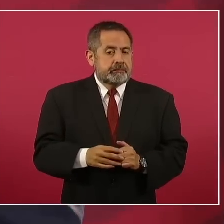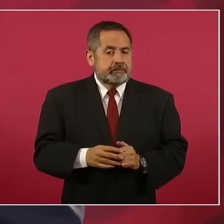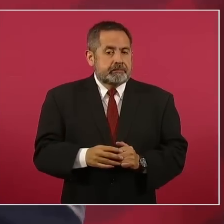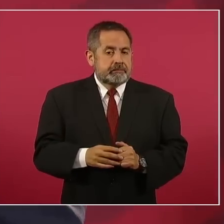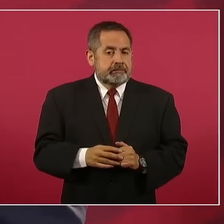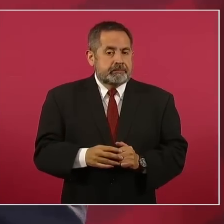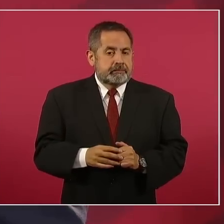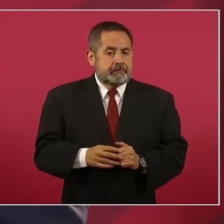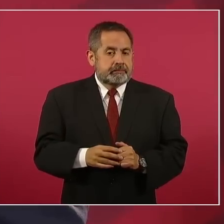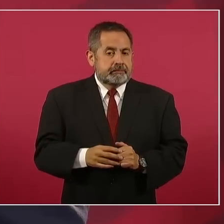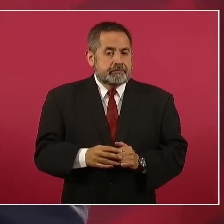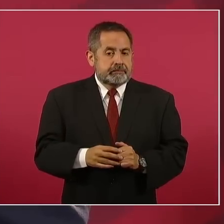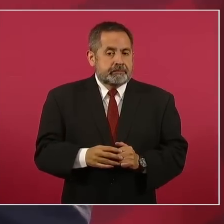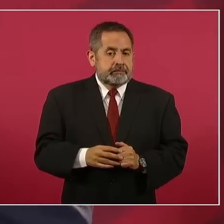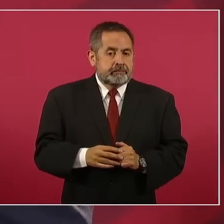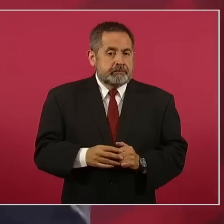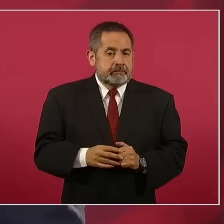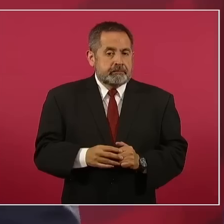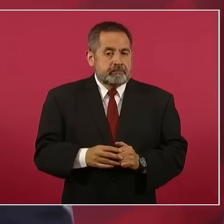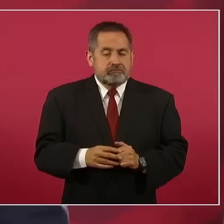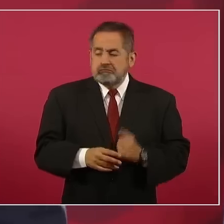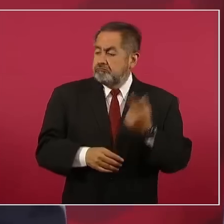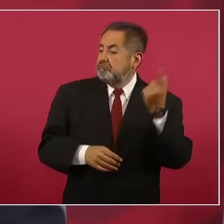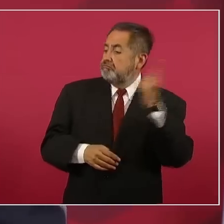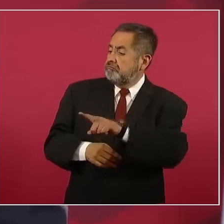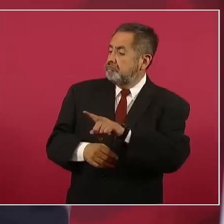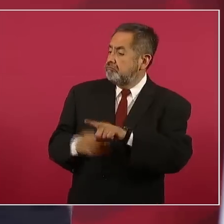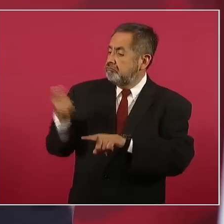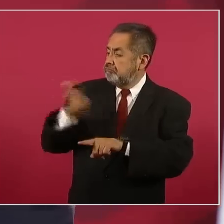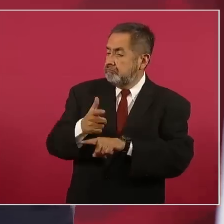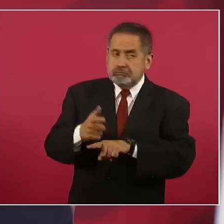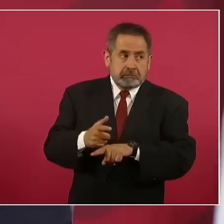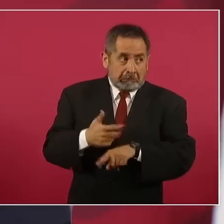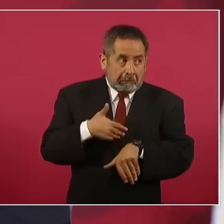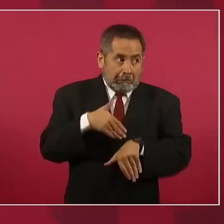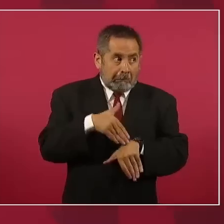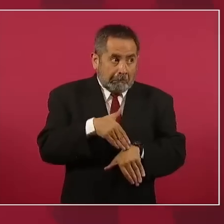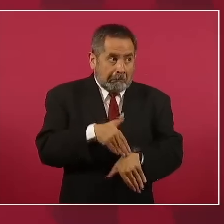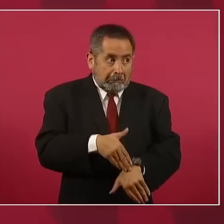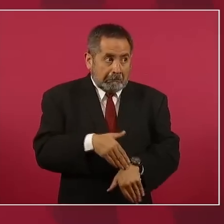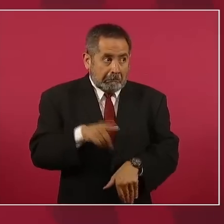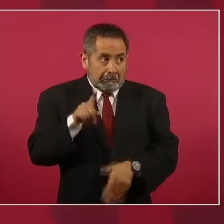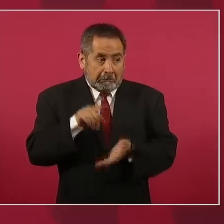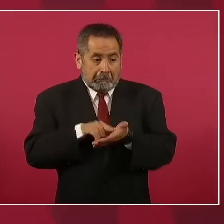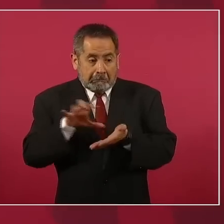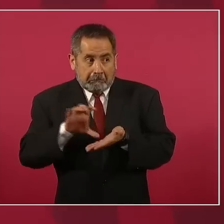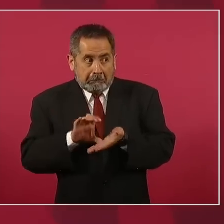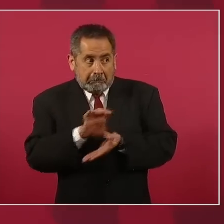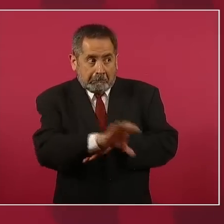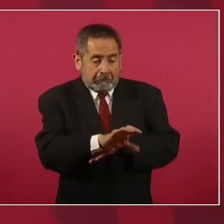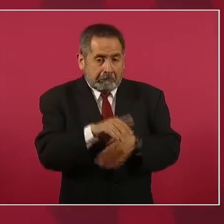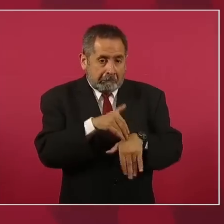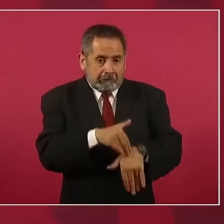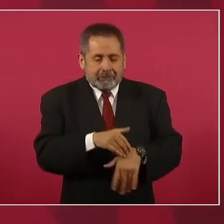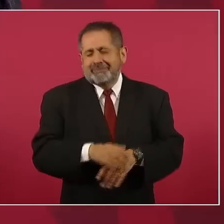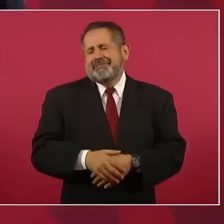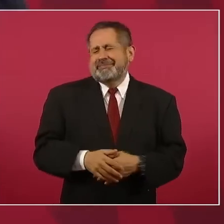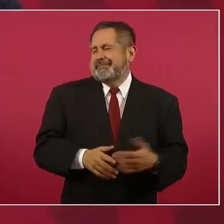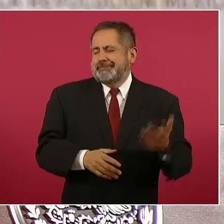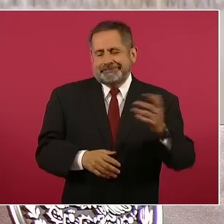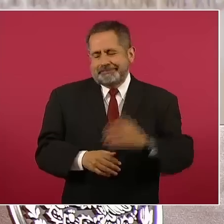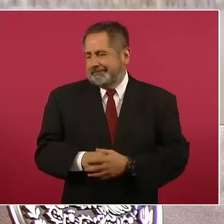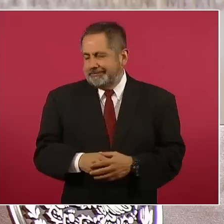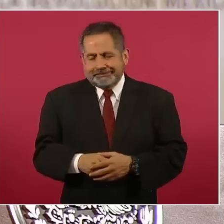nos impusieron ese plan. cuando